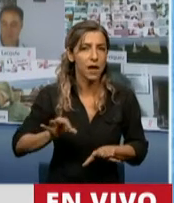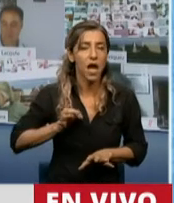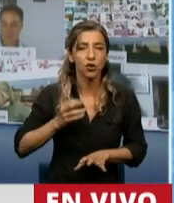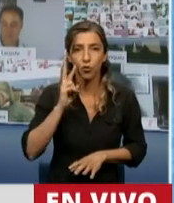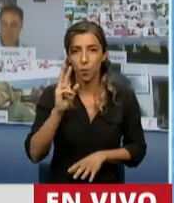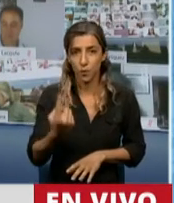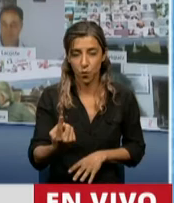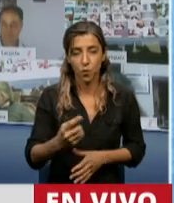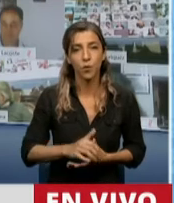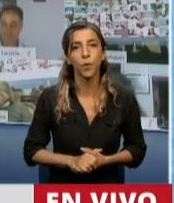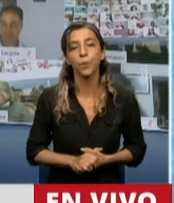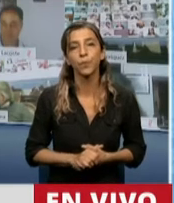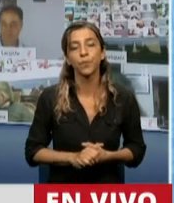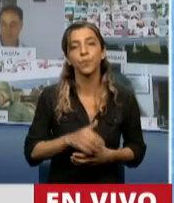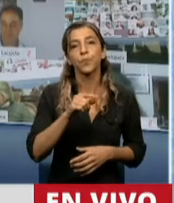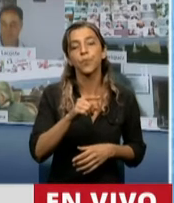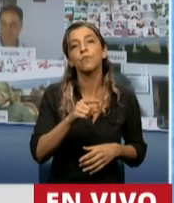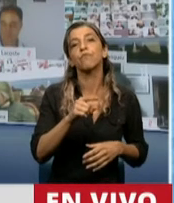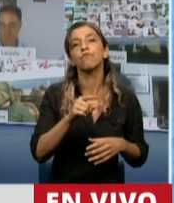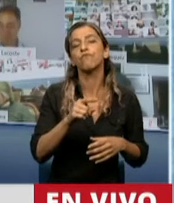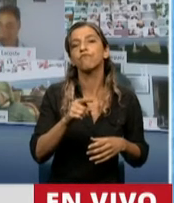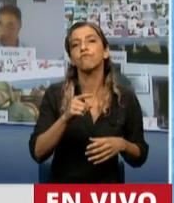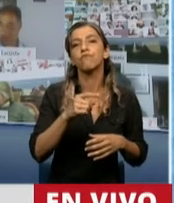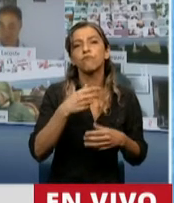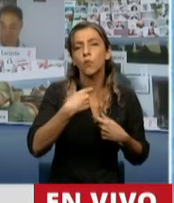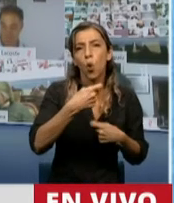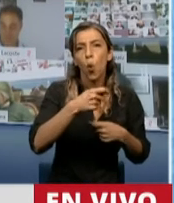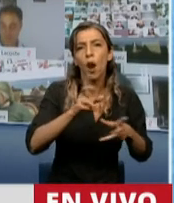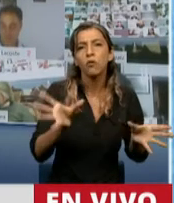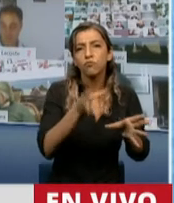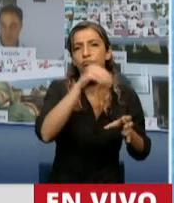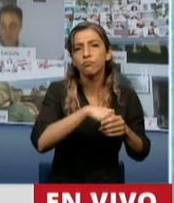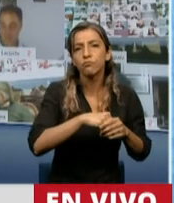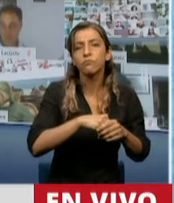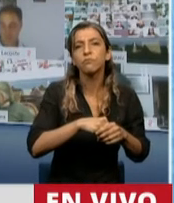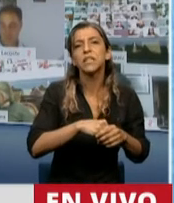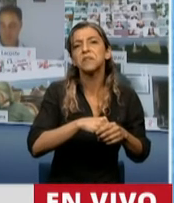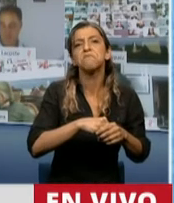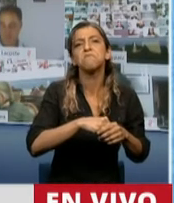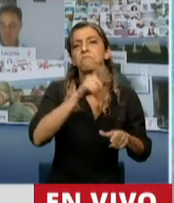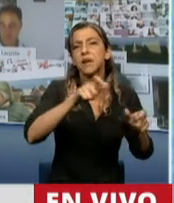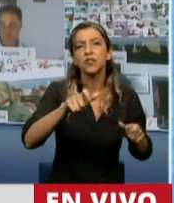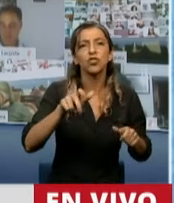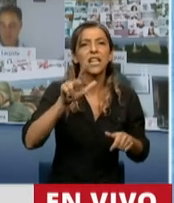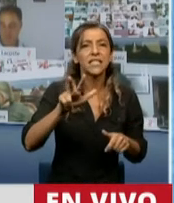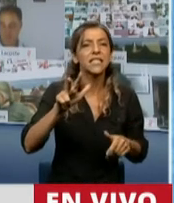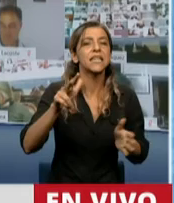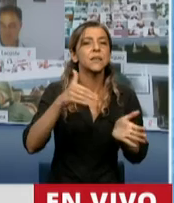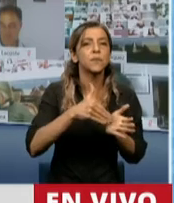previsional argentino tenía alrededor de 3.200.000 jubilados. Hablo